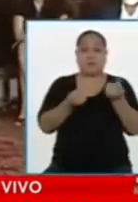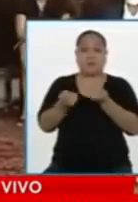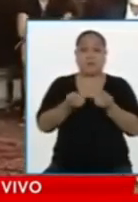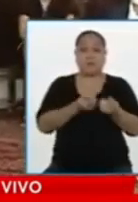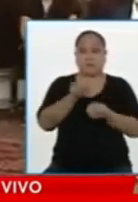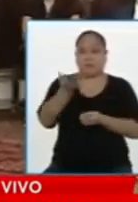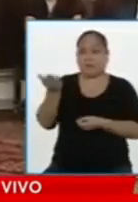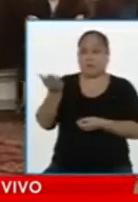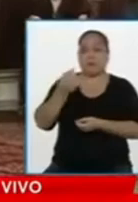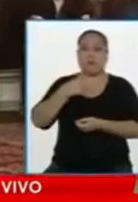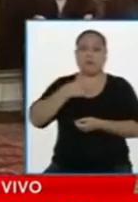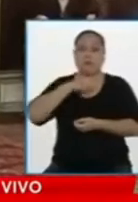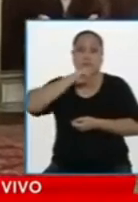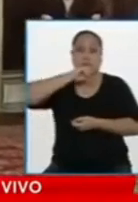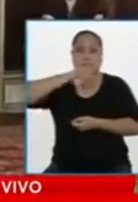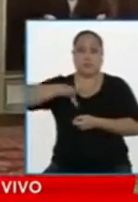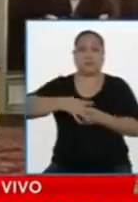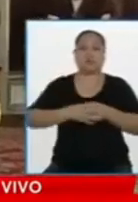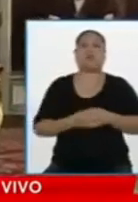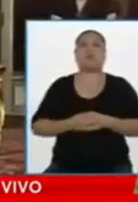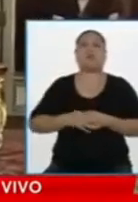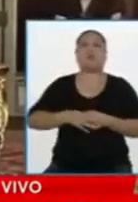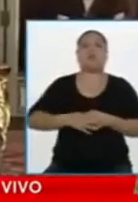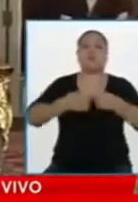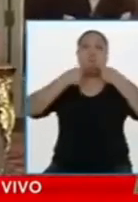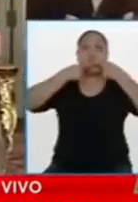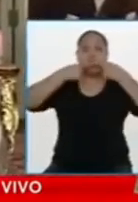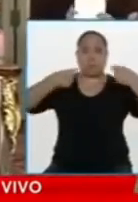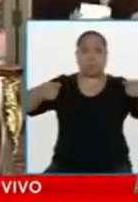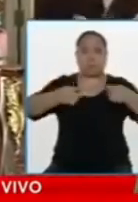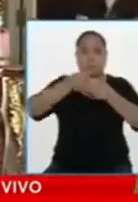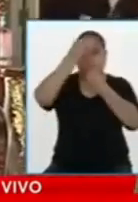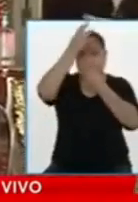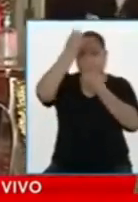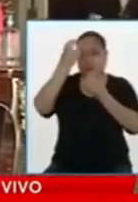¿Qué dijo? ¿Qué quiso decir con lo que dijo?